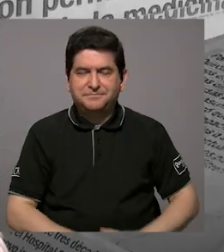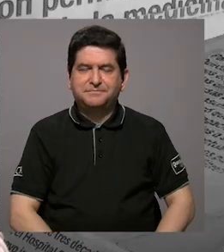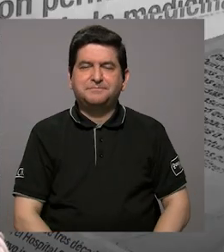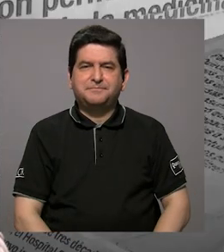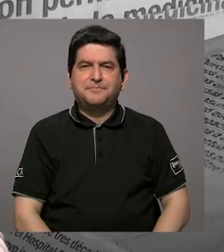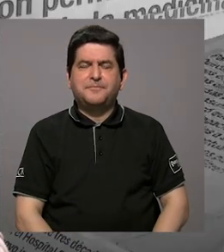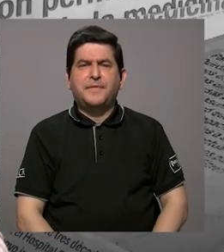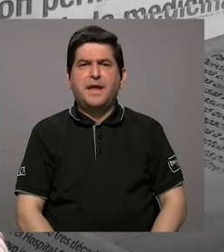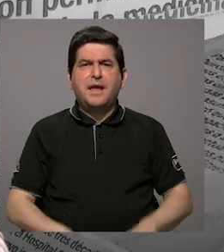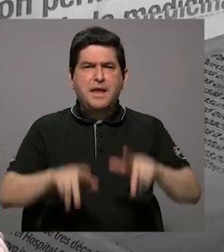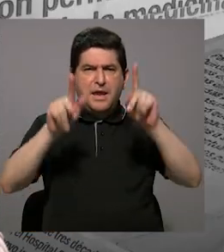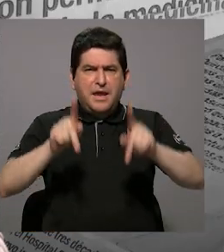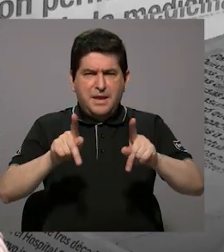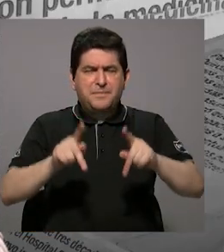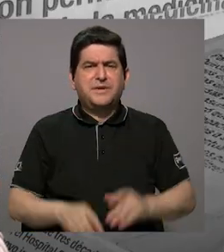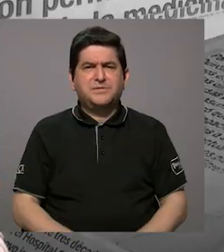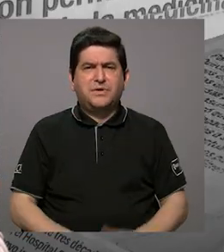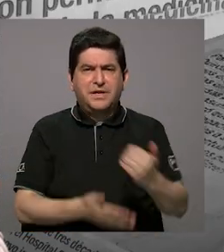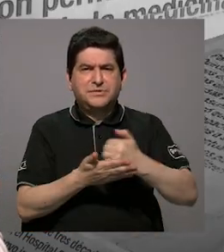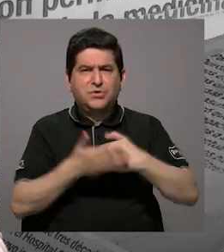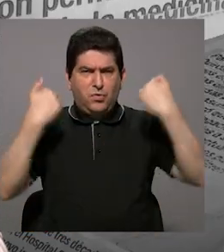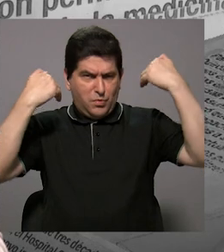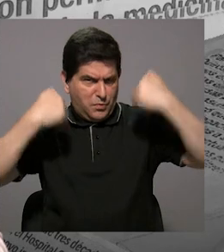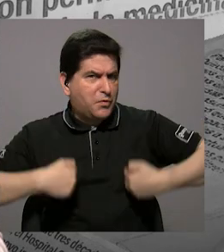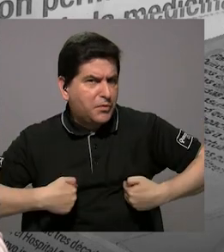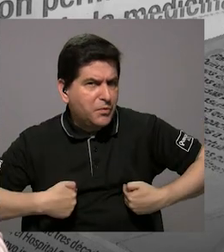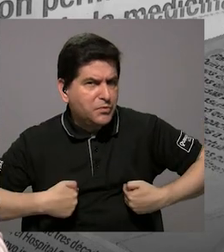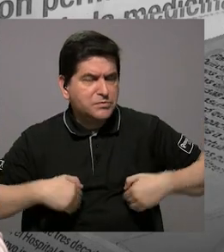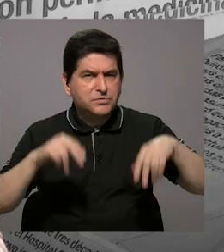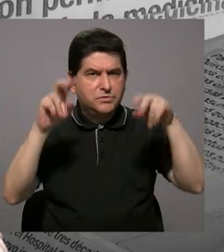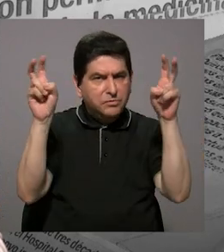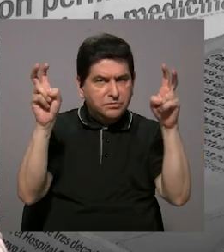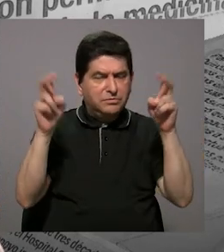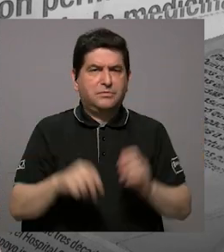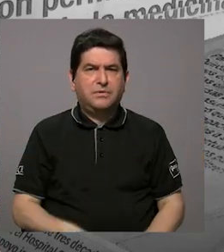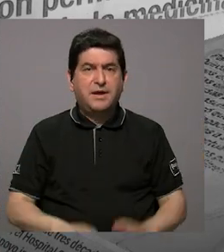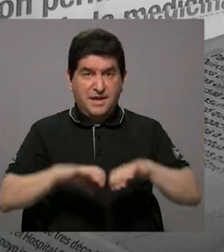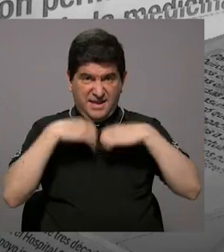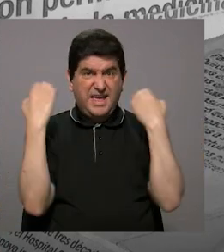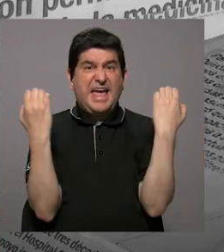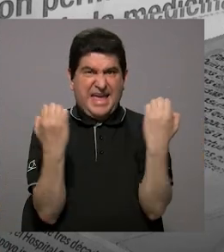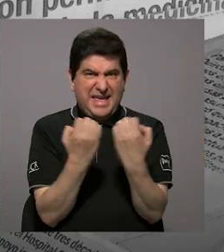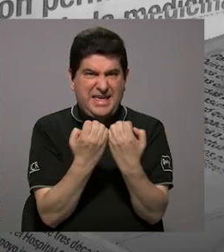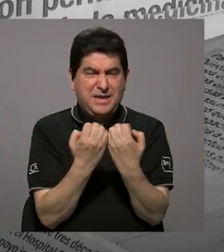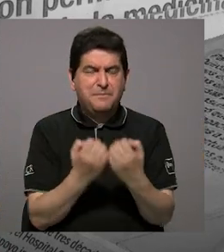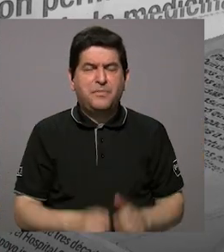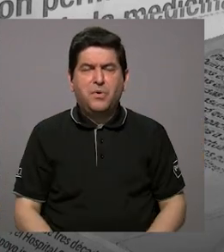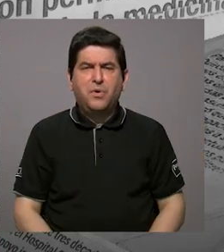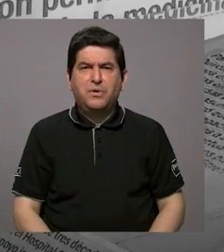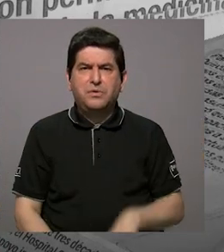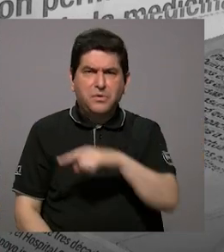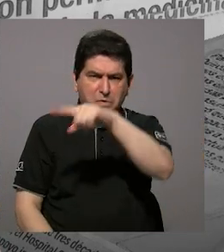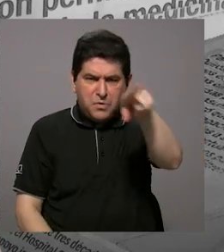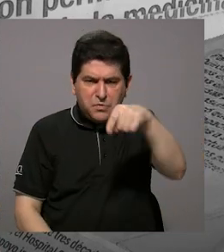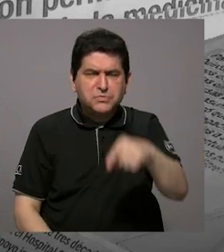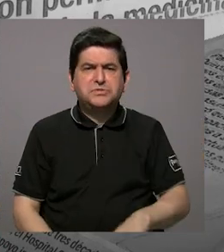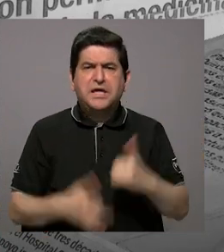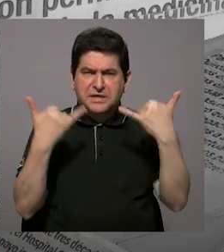Y en recurso humano, ustedes tienen el equipo de personas